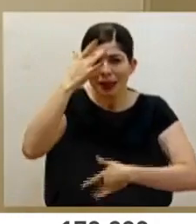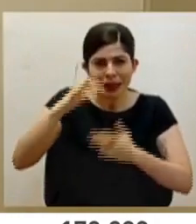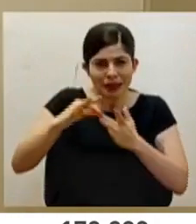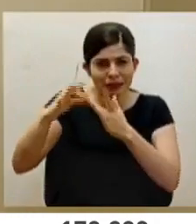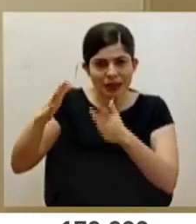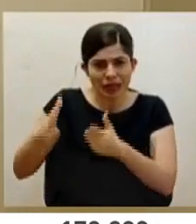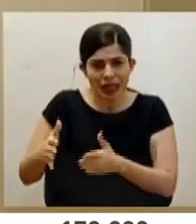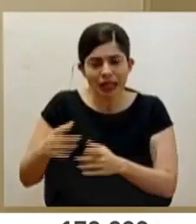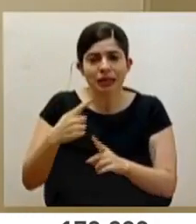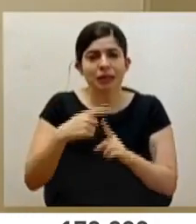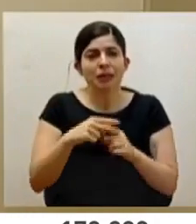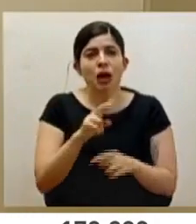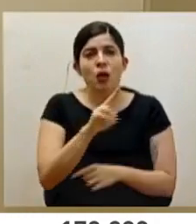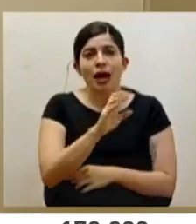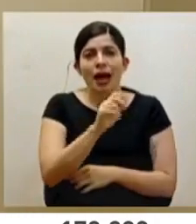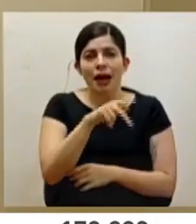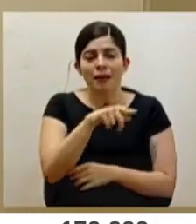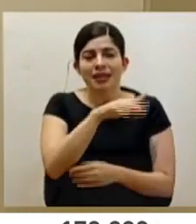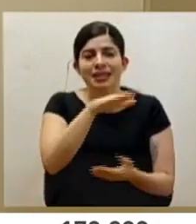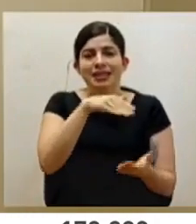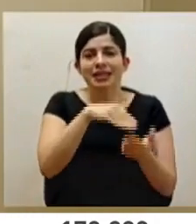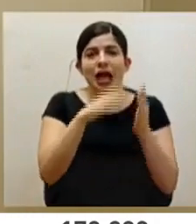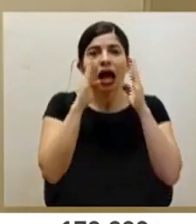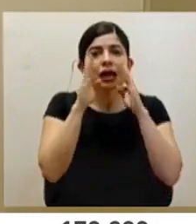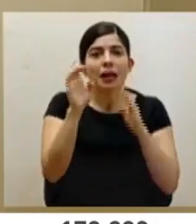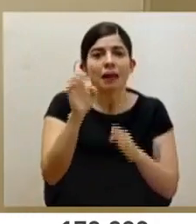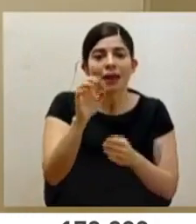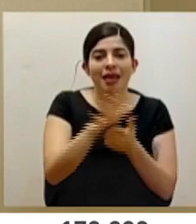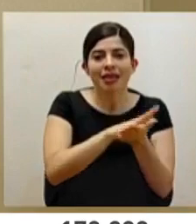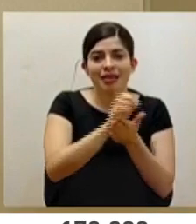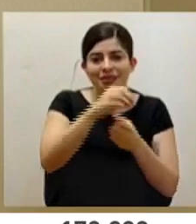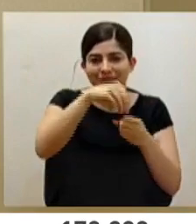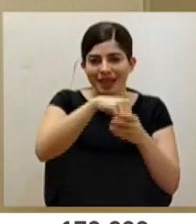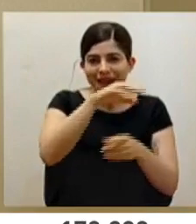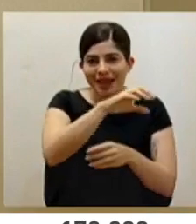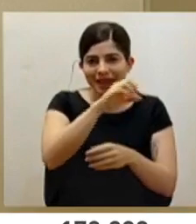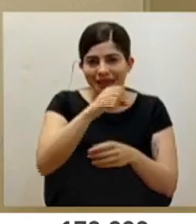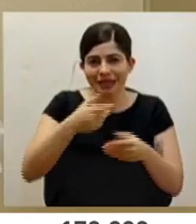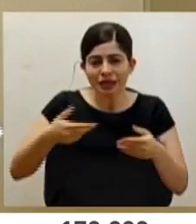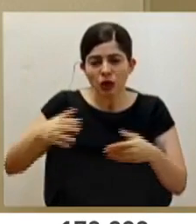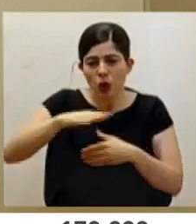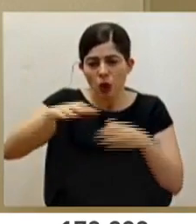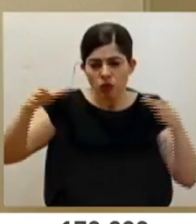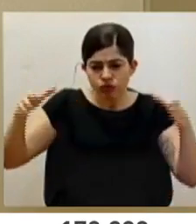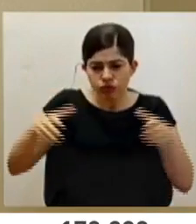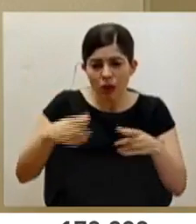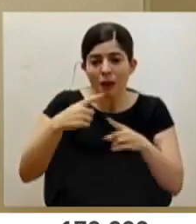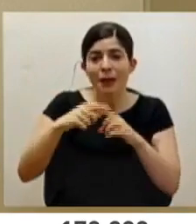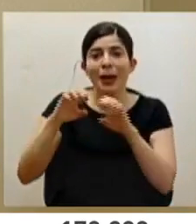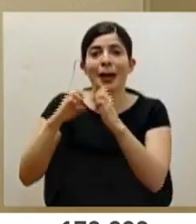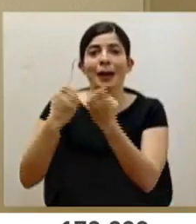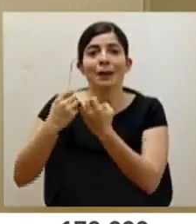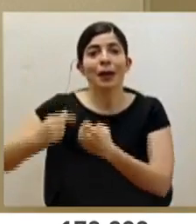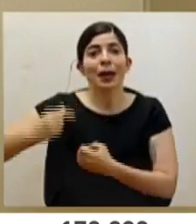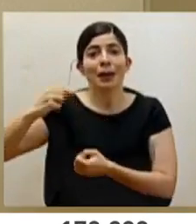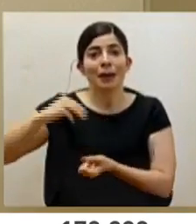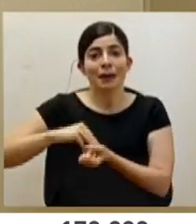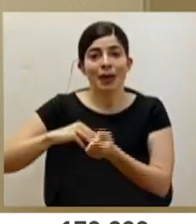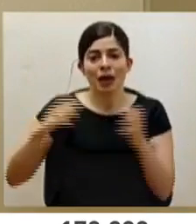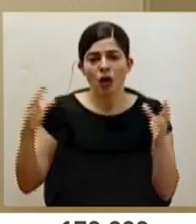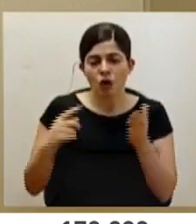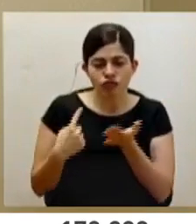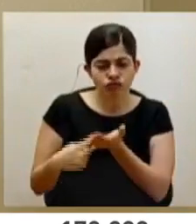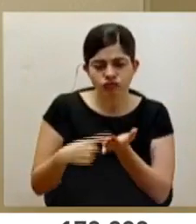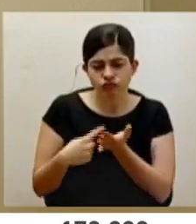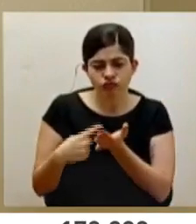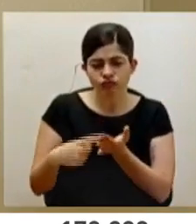con personal de la CAED, que es el Centro de Atención de Emergencias y Desastres de la Caja, y equipos de la gerencia médica, se tomó